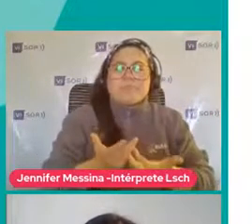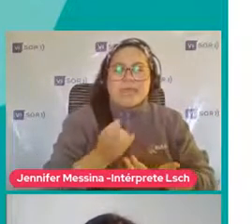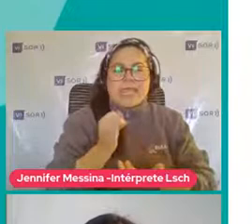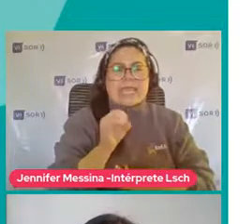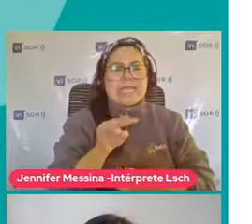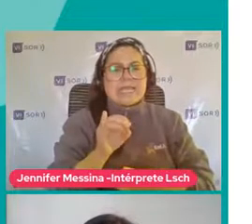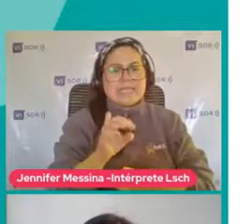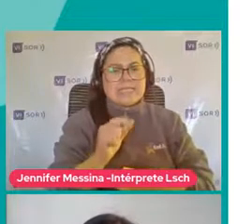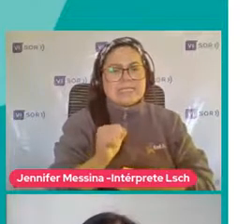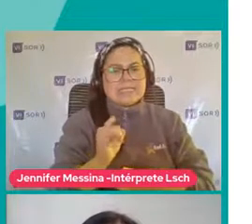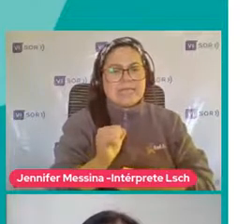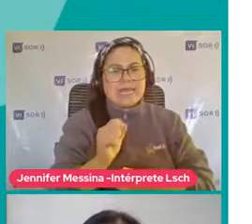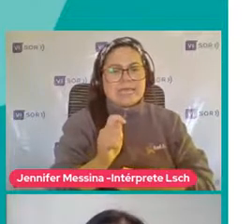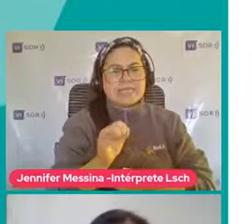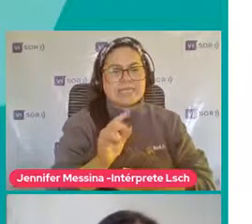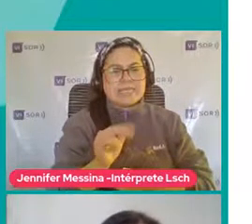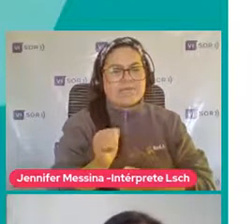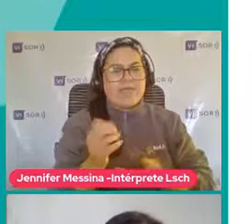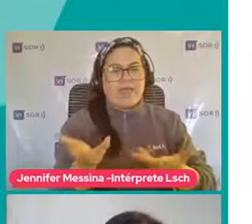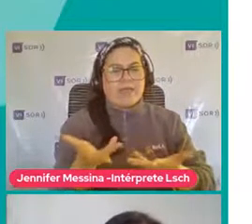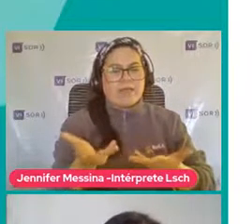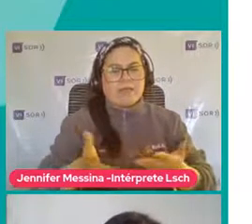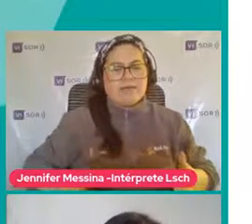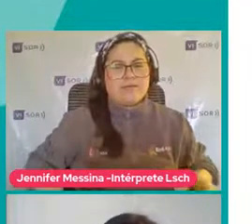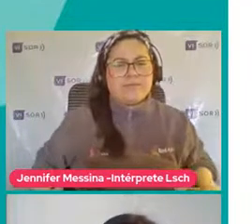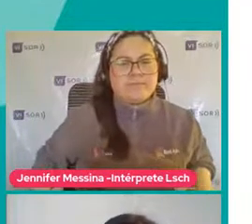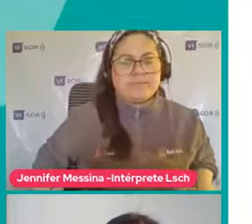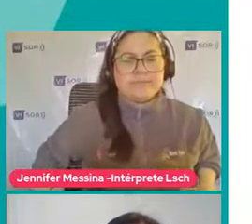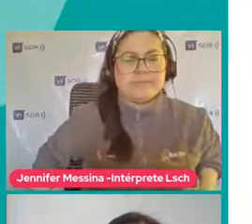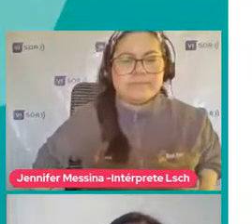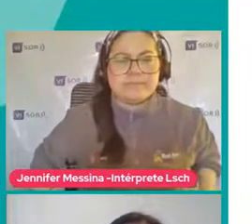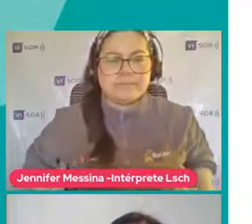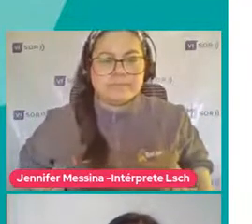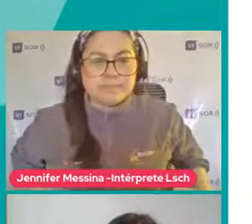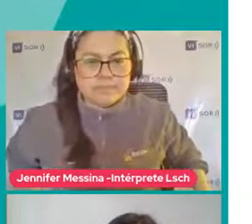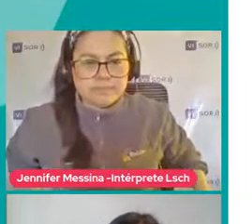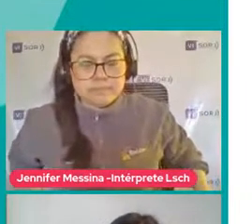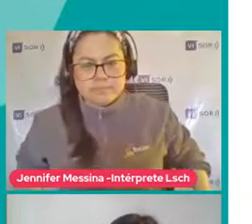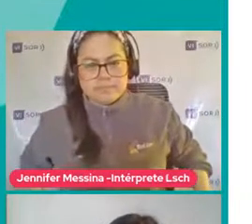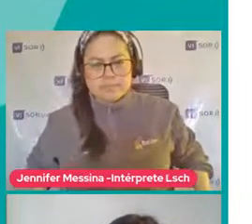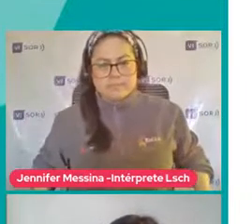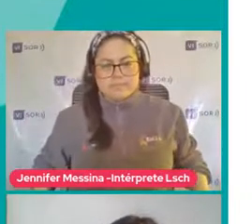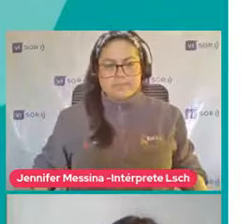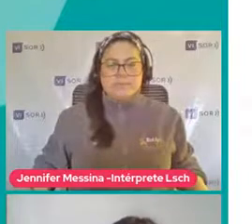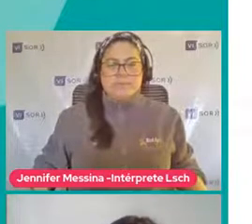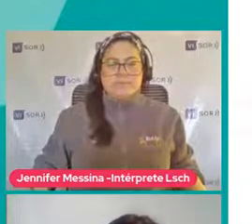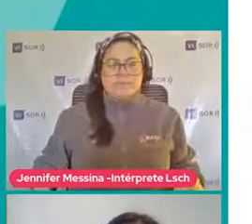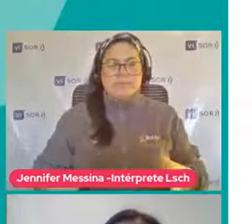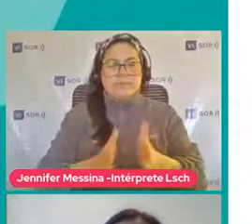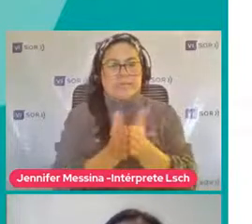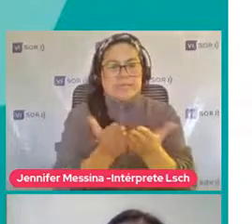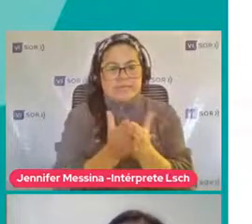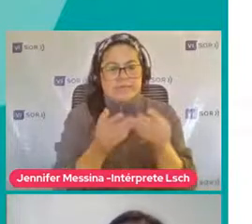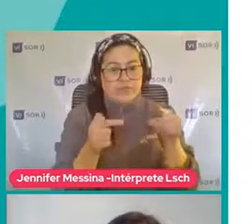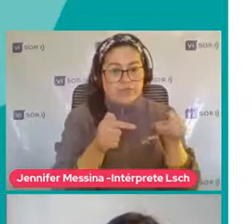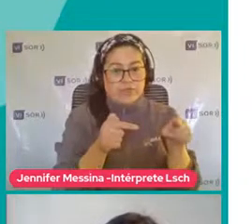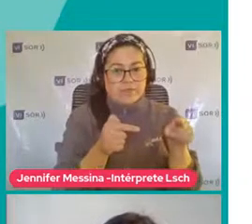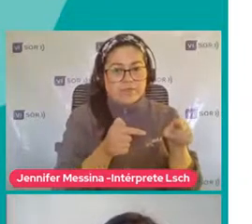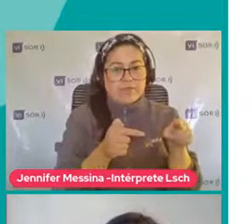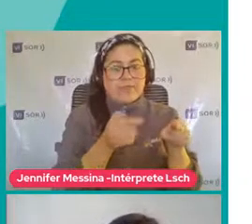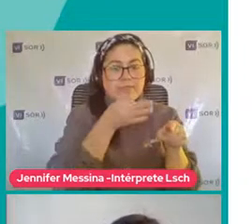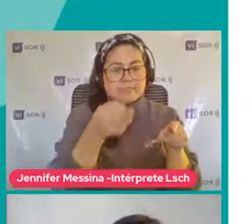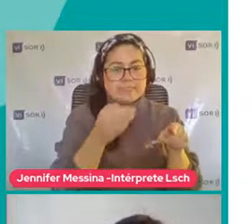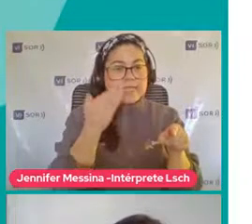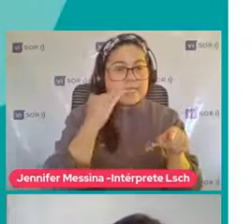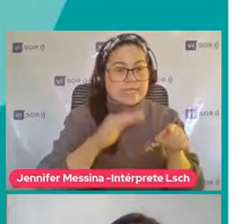Esto lo nombra En el libro Del ISDM Del modelo De enverde Intervención temprana Que dice Que los niños Con autismo